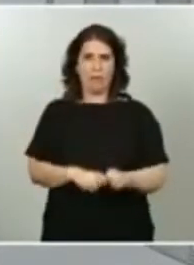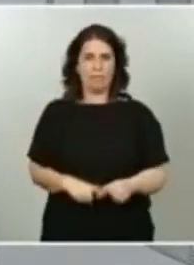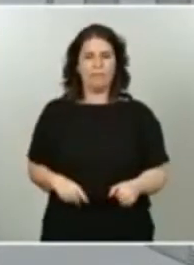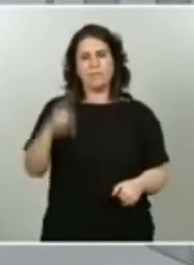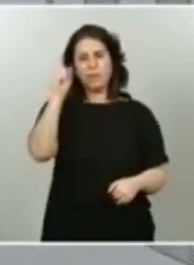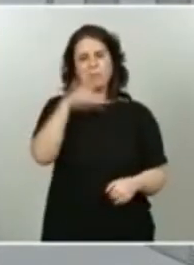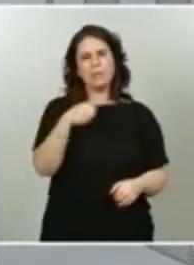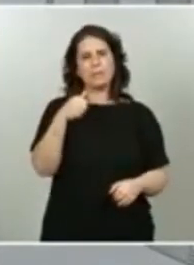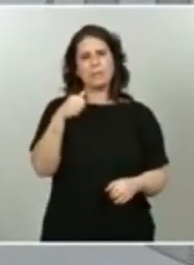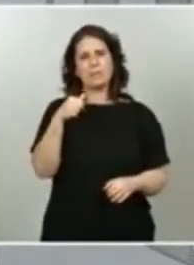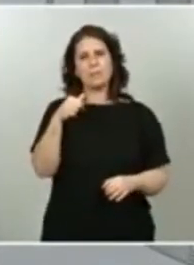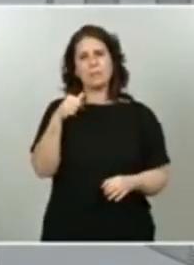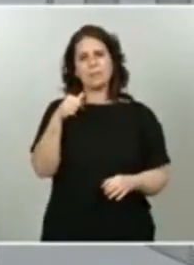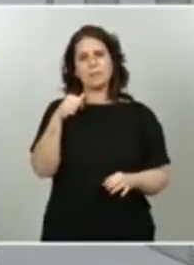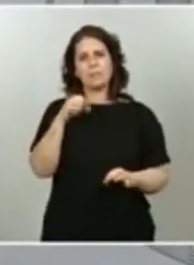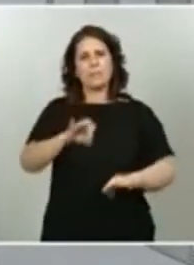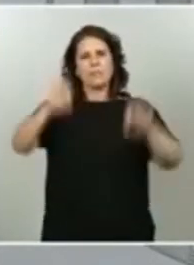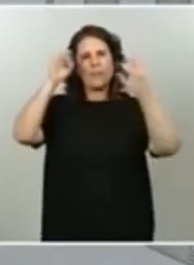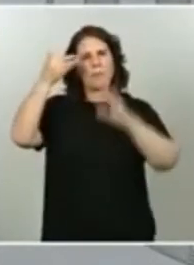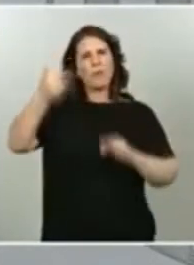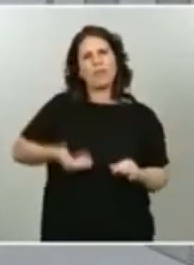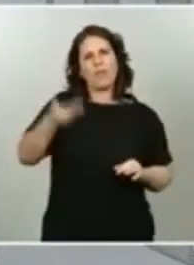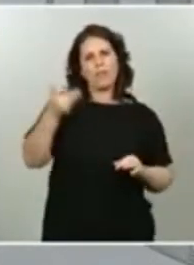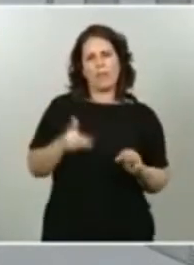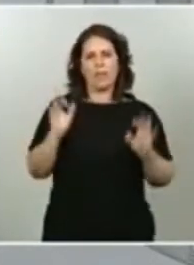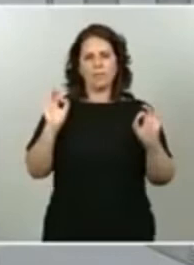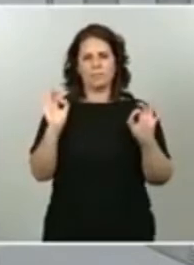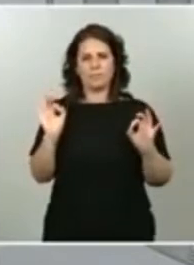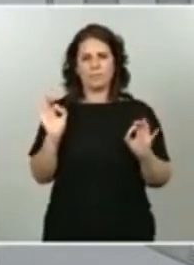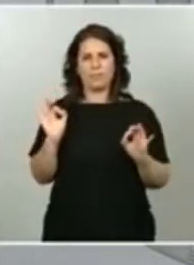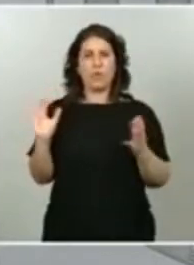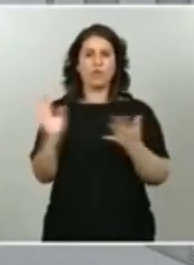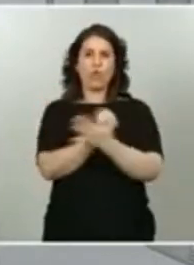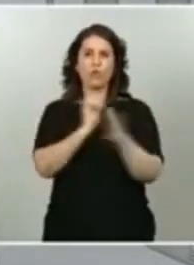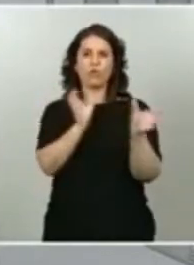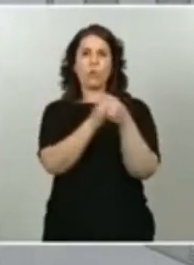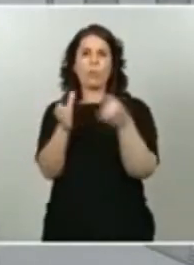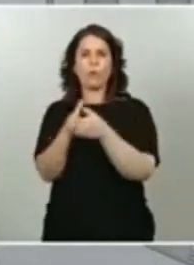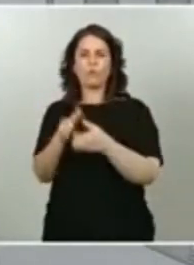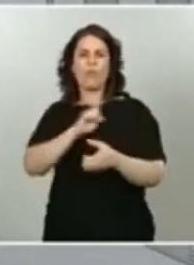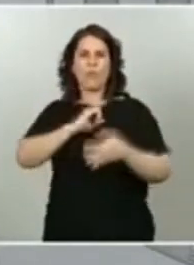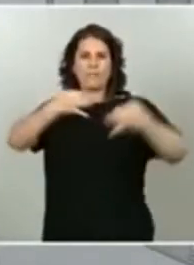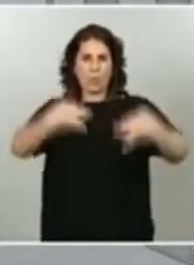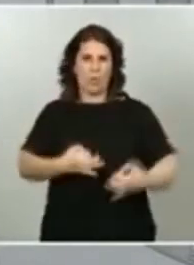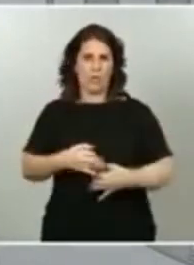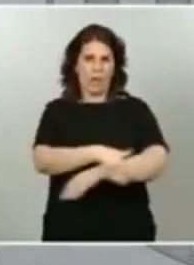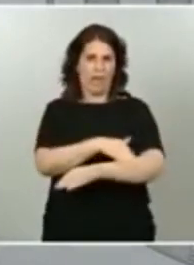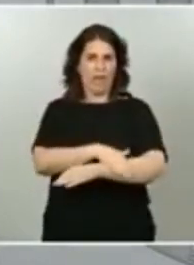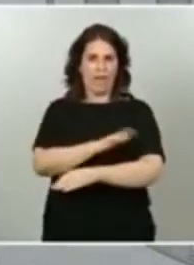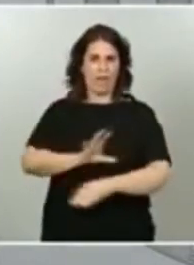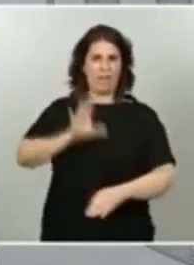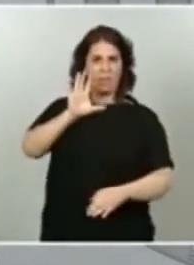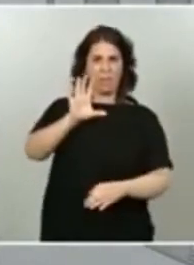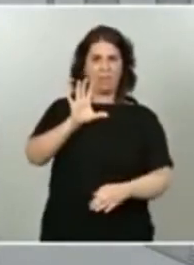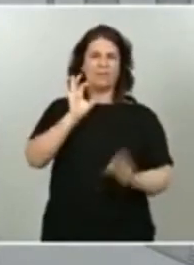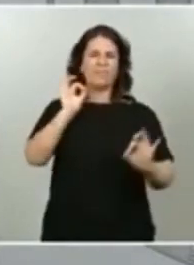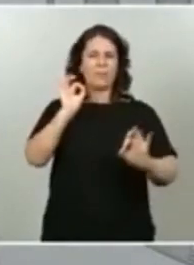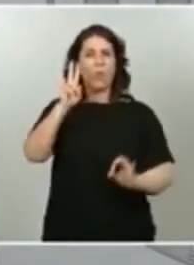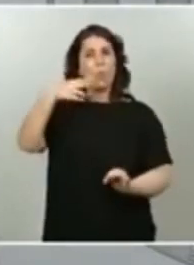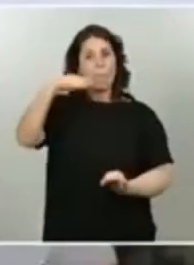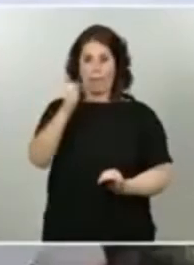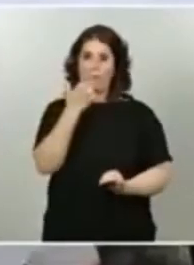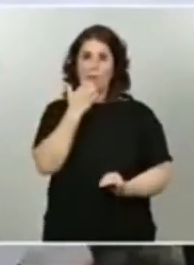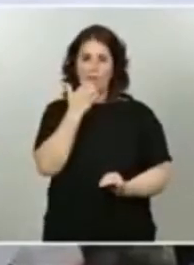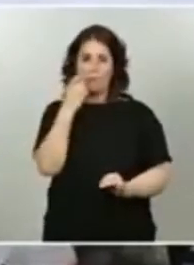importancia la actuación de los cuerpos y fuerzas de seguridad del Estado, concretamente de la UME, que contará con